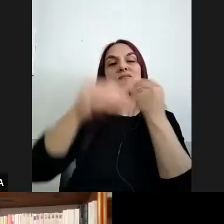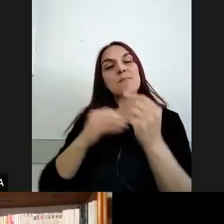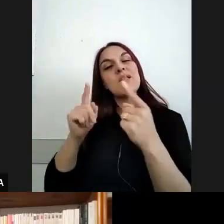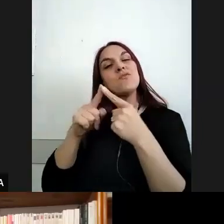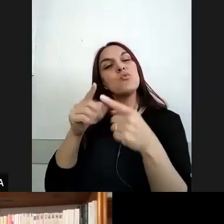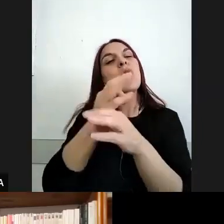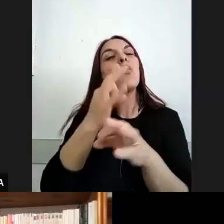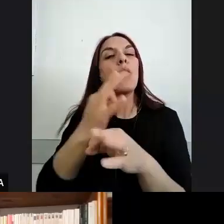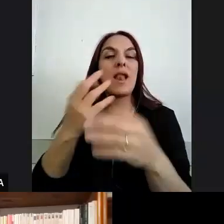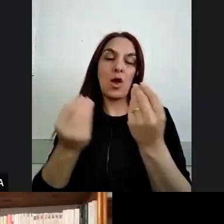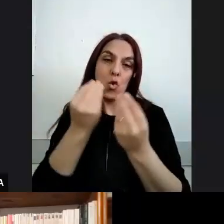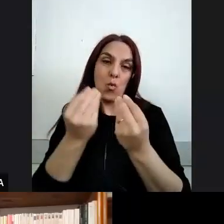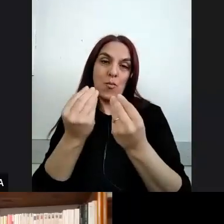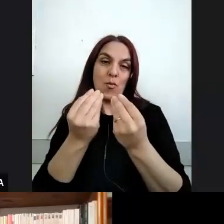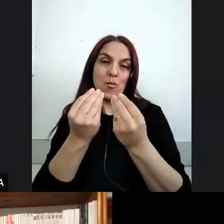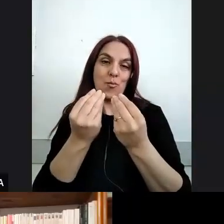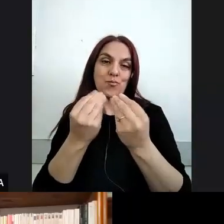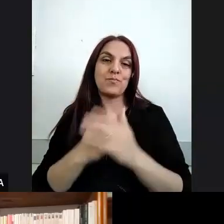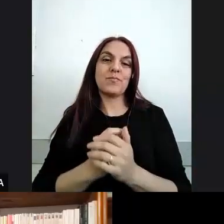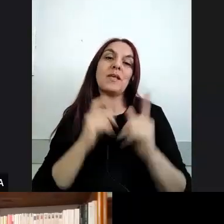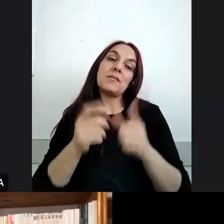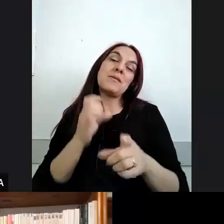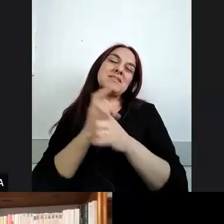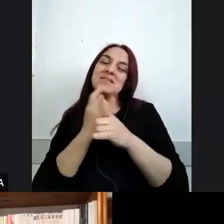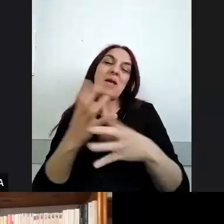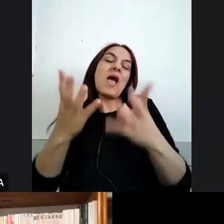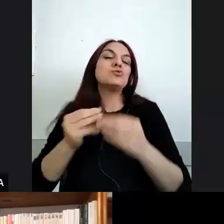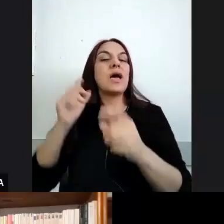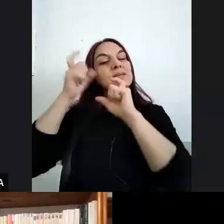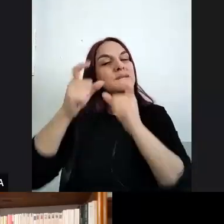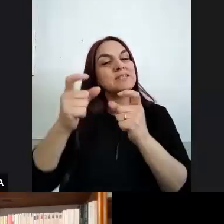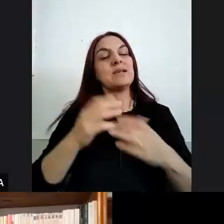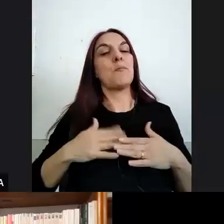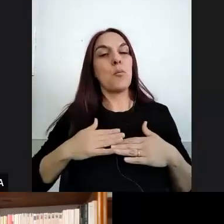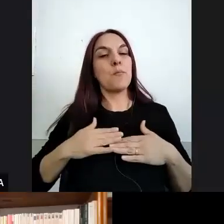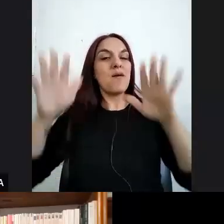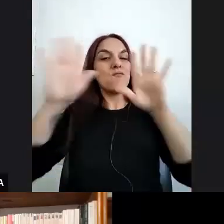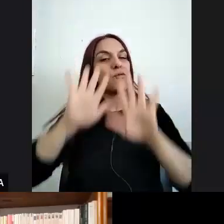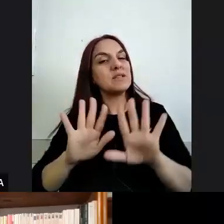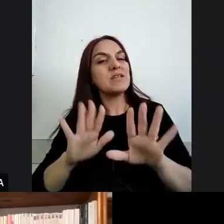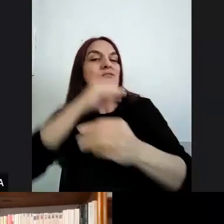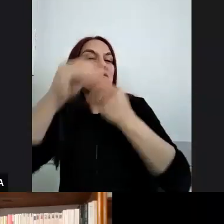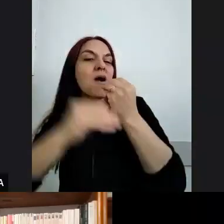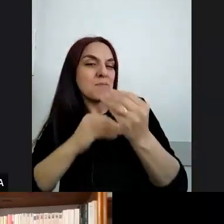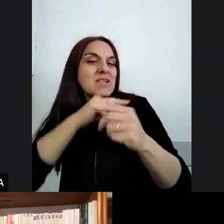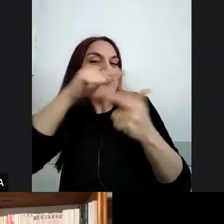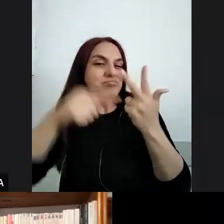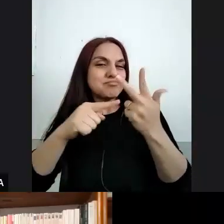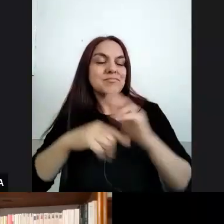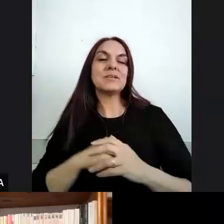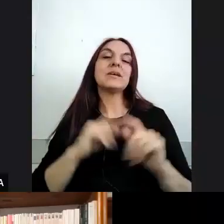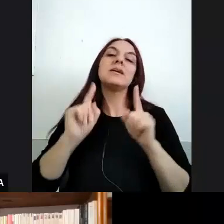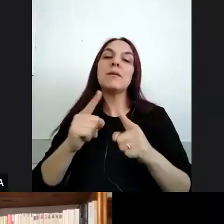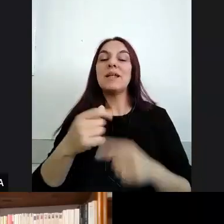poniendo en juego muchas experiencias formativas propias y familiares y además poniendo en juego distintas